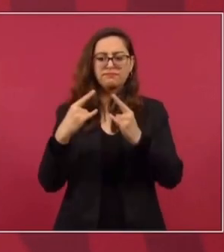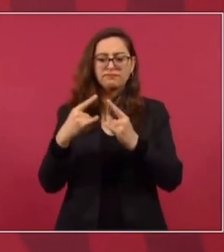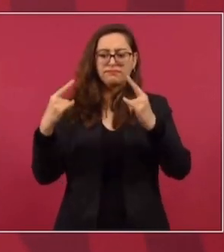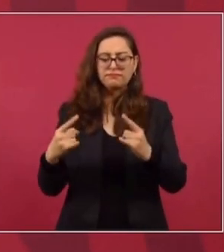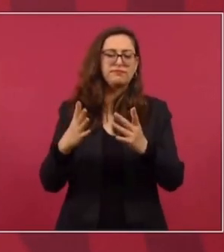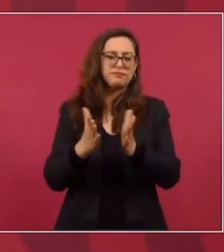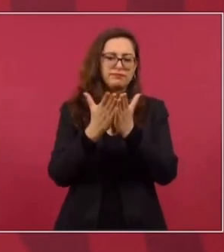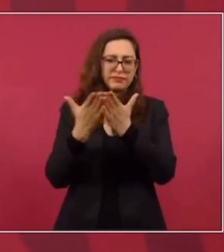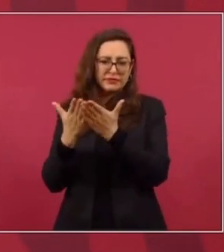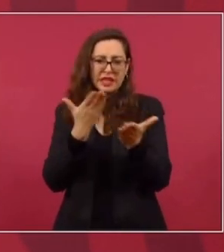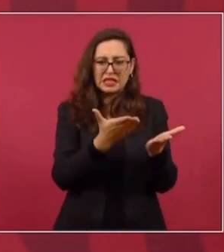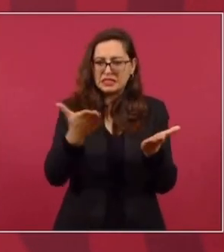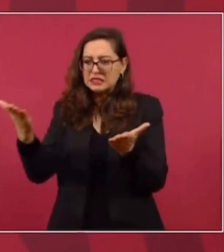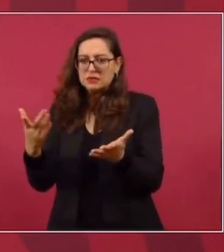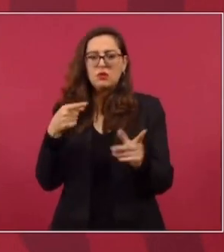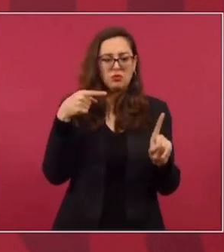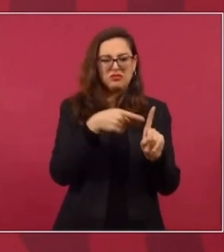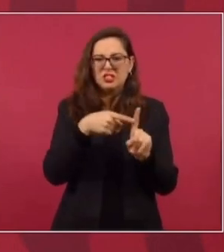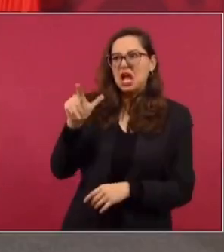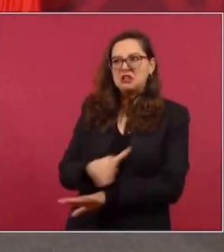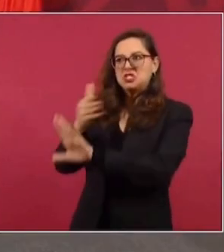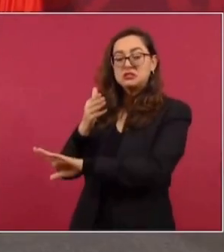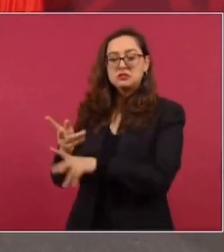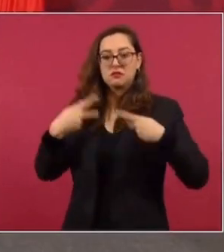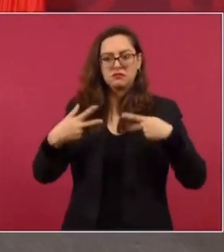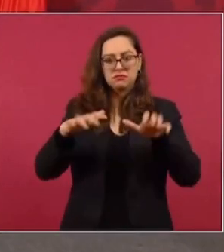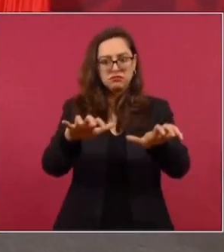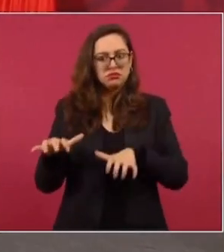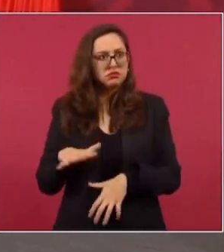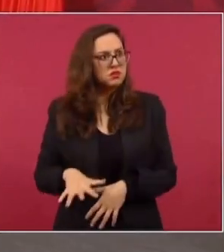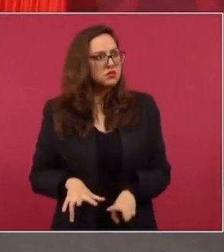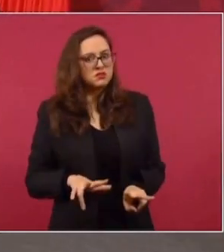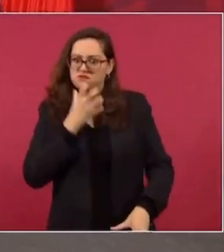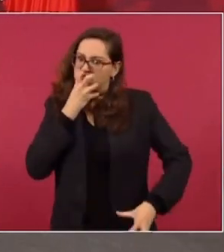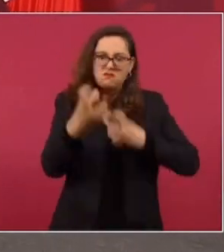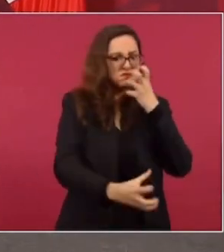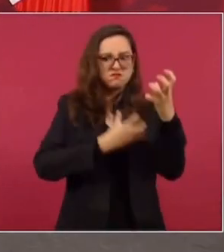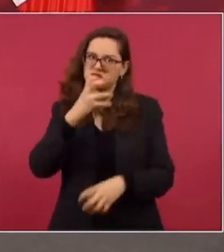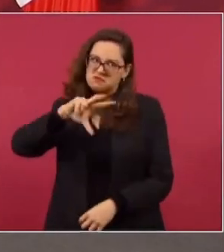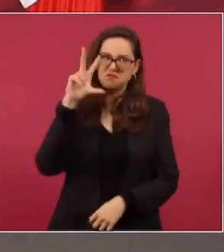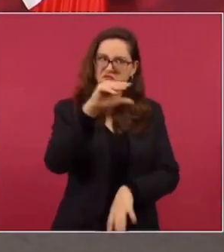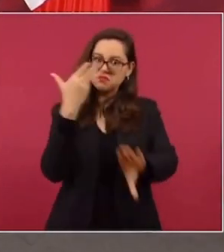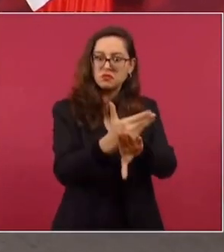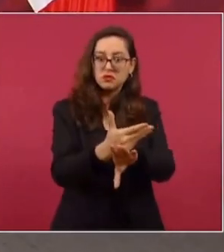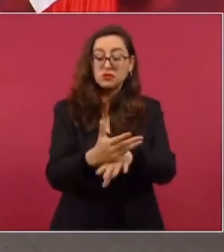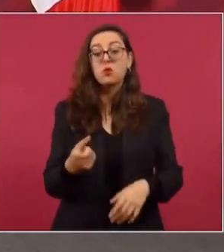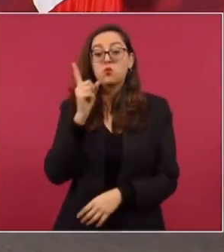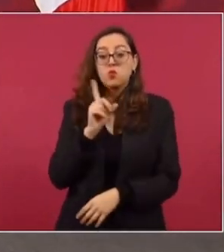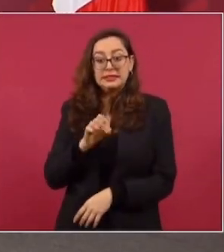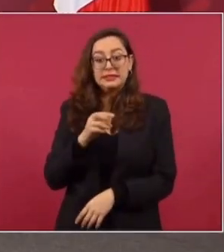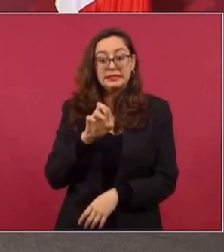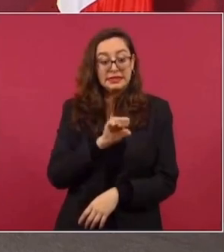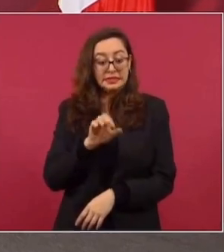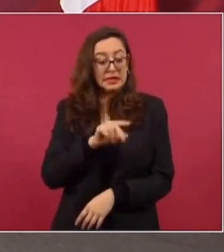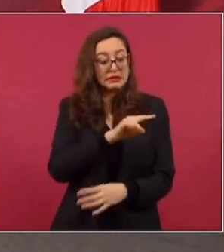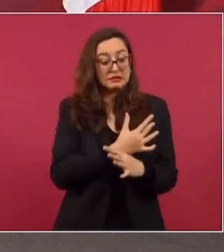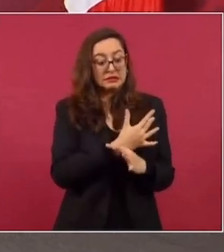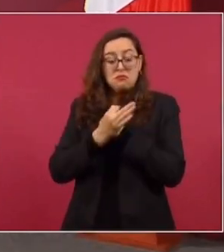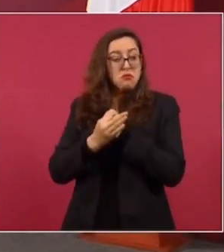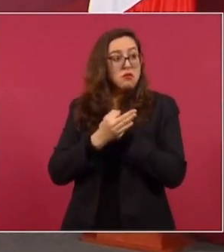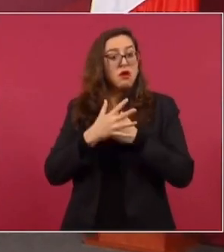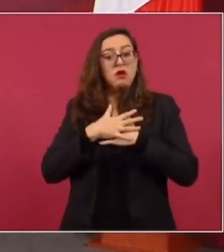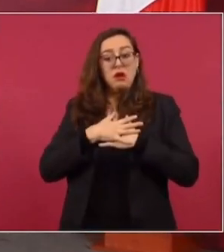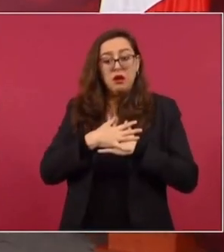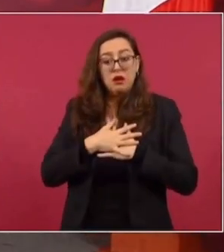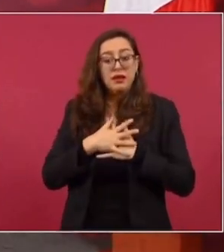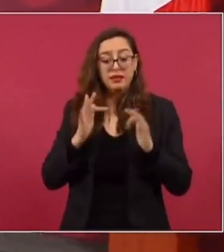quiso hacer un planteamiento sobre nuestro proyecto y le empezaron a gritar. Y dice, Benítez Recer, allá en la Feria de Guadalajara, aquí me siento tranquila, protegida,